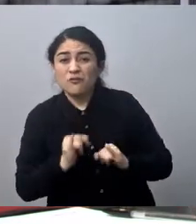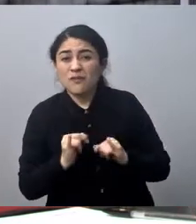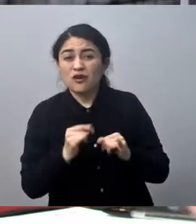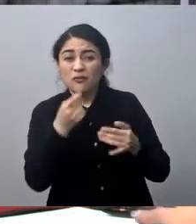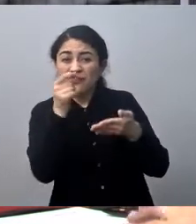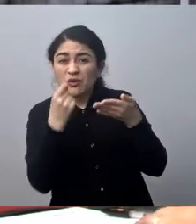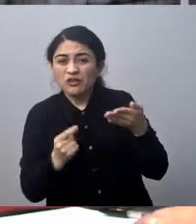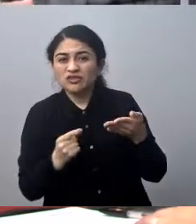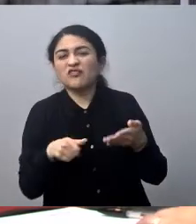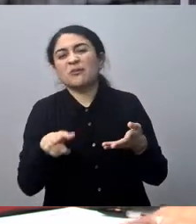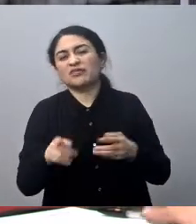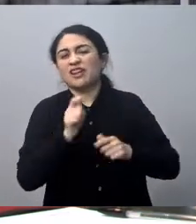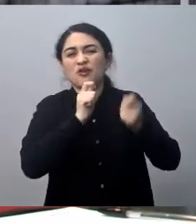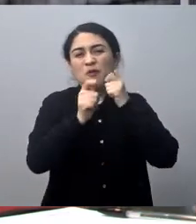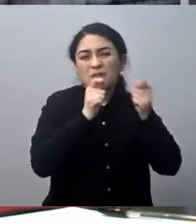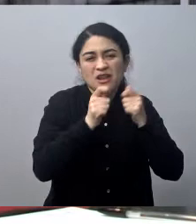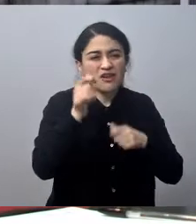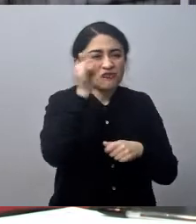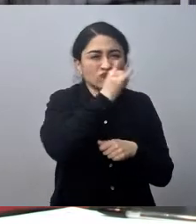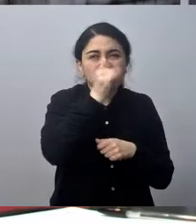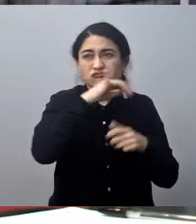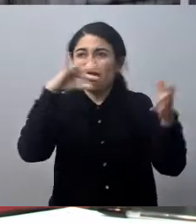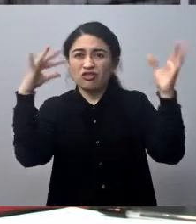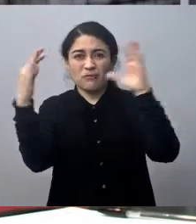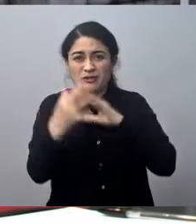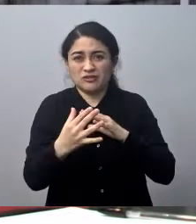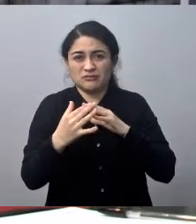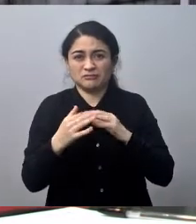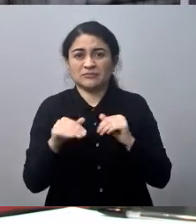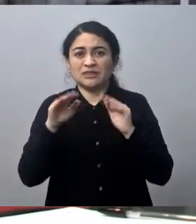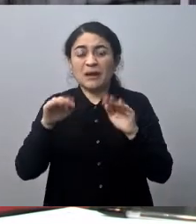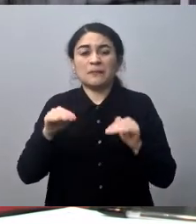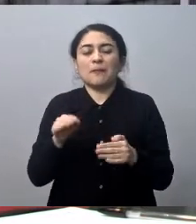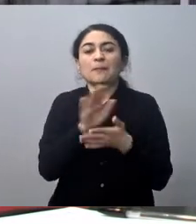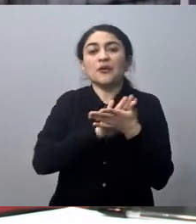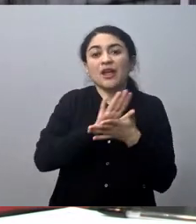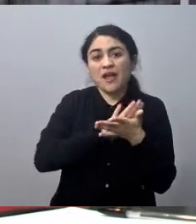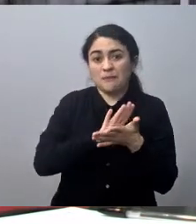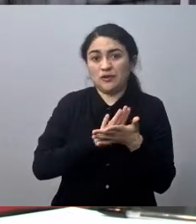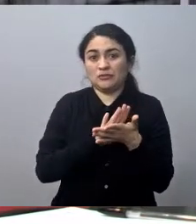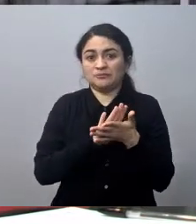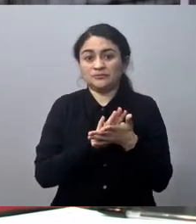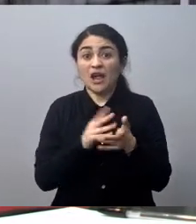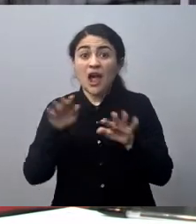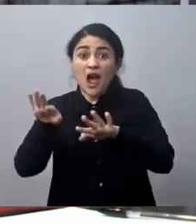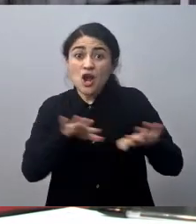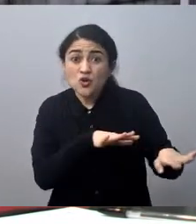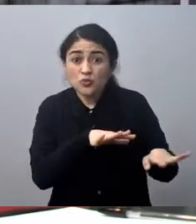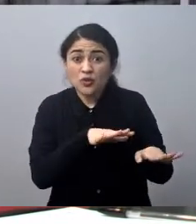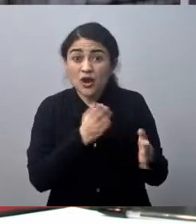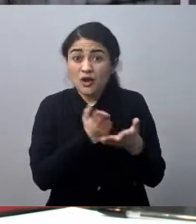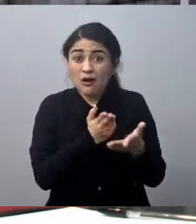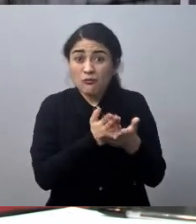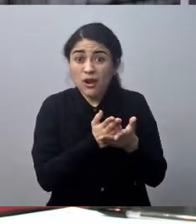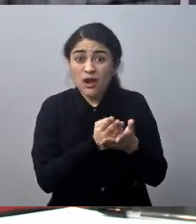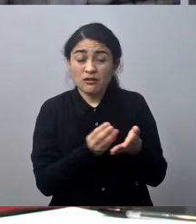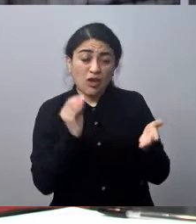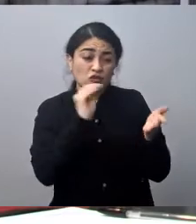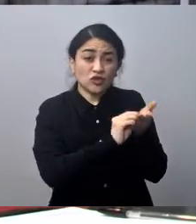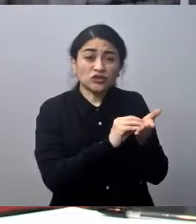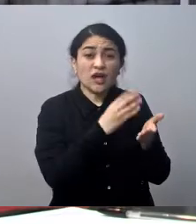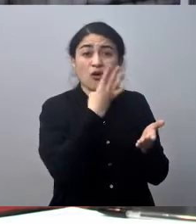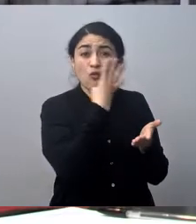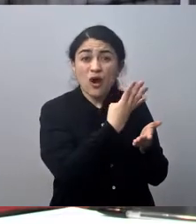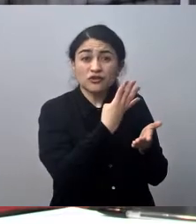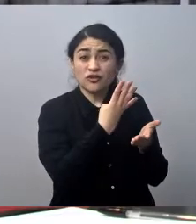contaminación. Una de las frases que siempre han dicho, que es aquel alumno que se saca puro